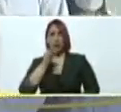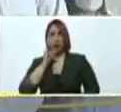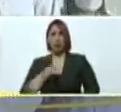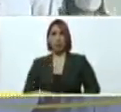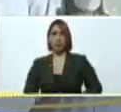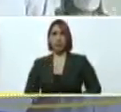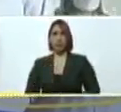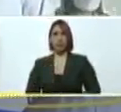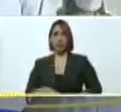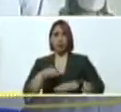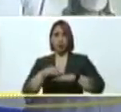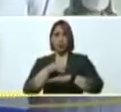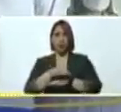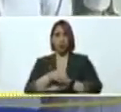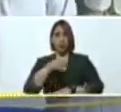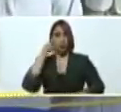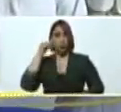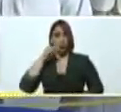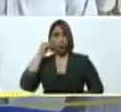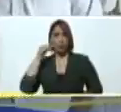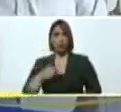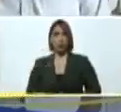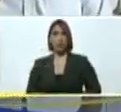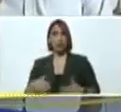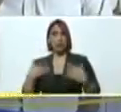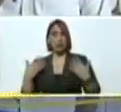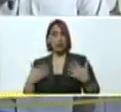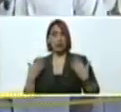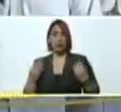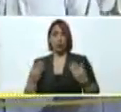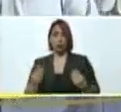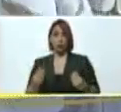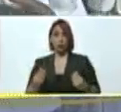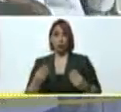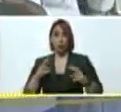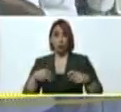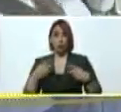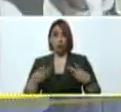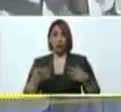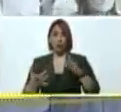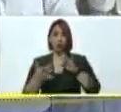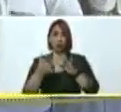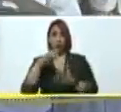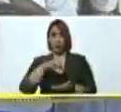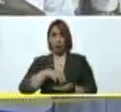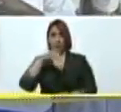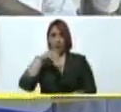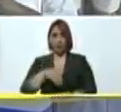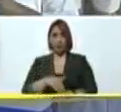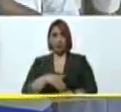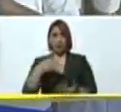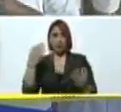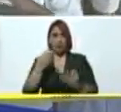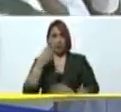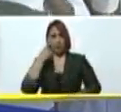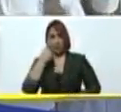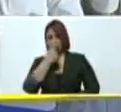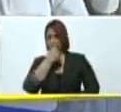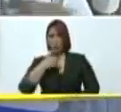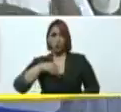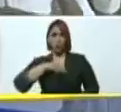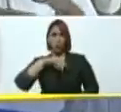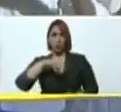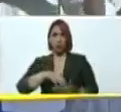el municipio Sucre así que me alegra mucho presidente que esté nuevamente en el estado Miranda usted siempre pendiente de nuestro